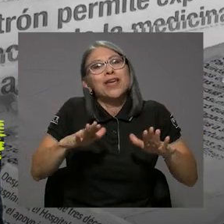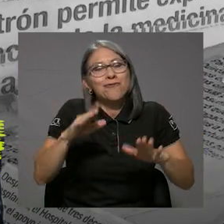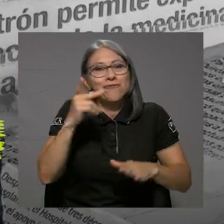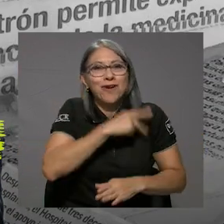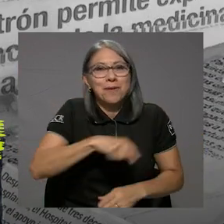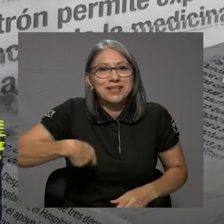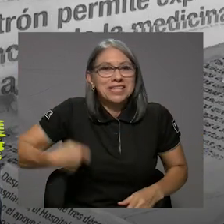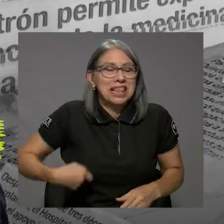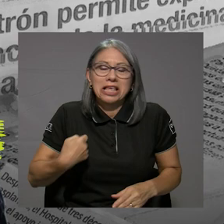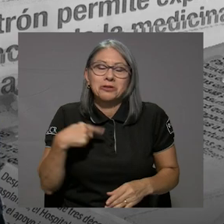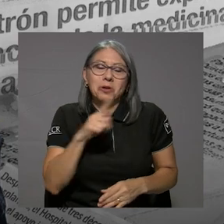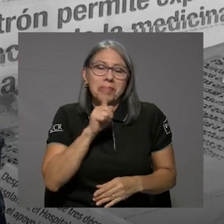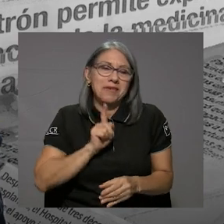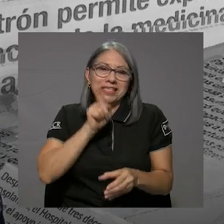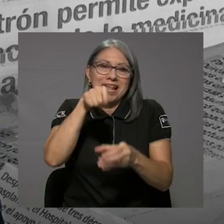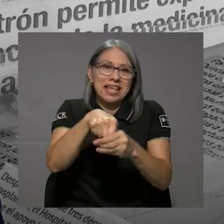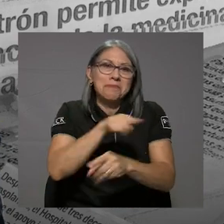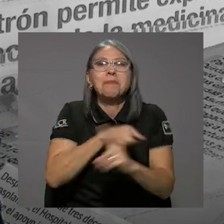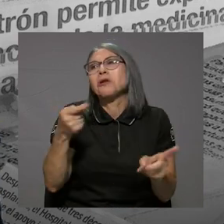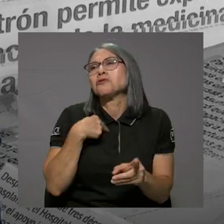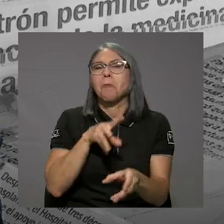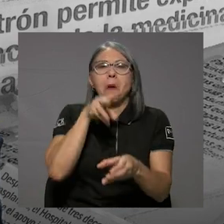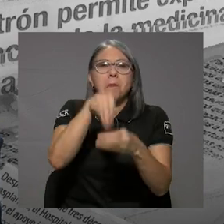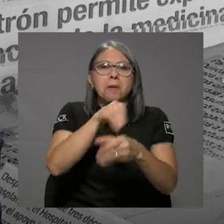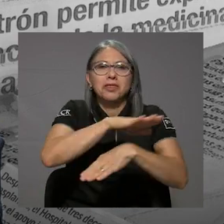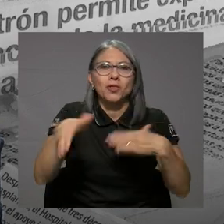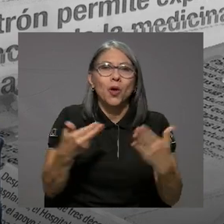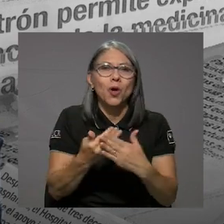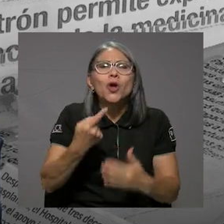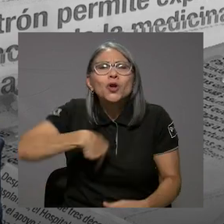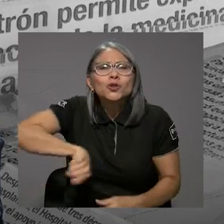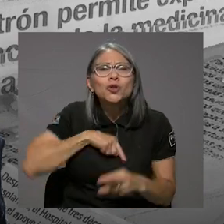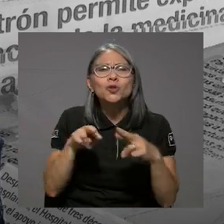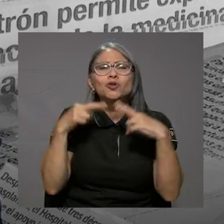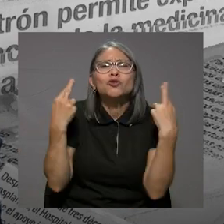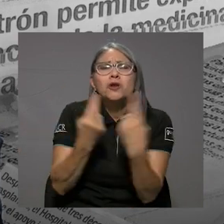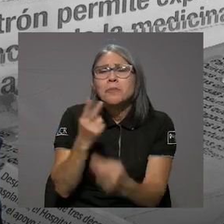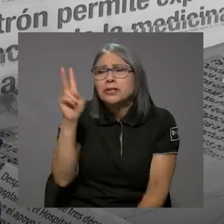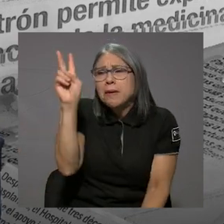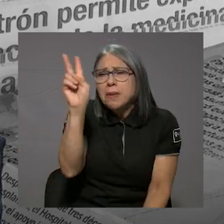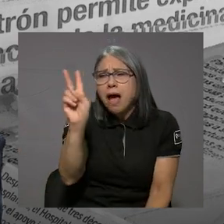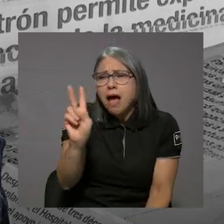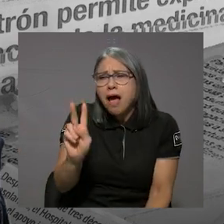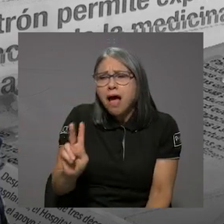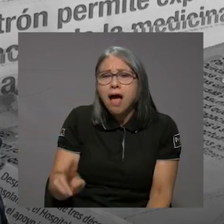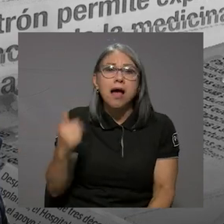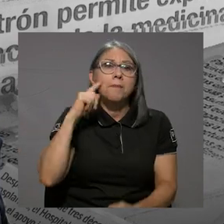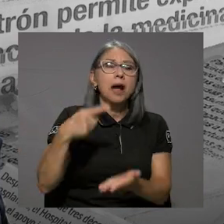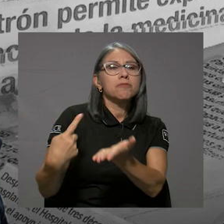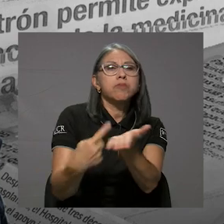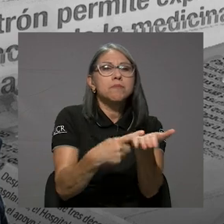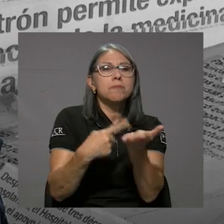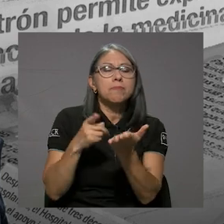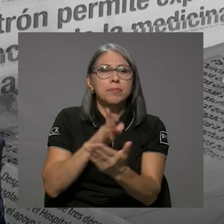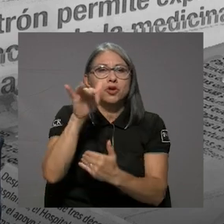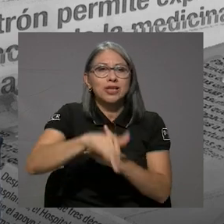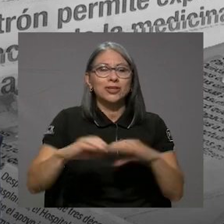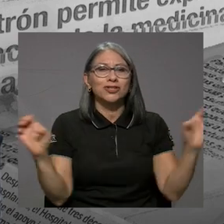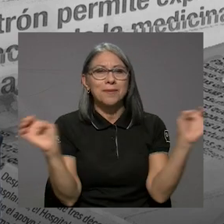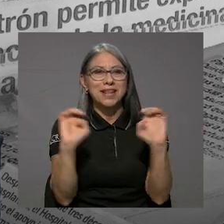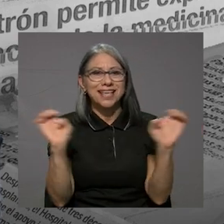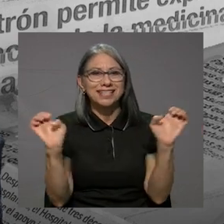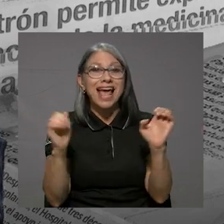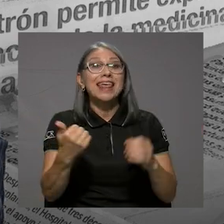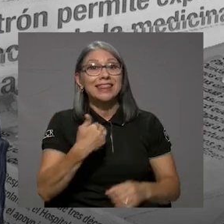ejecutivo, no tenía por qué estar ahí, pero yo me metía en todo. Todos los viernes nos reuníamos para ver proyectos de emergencia, que